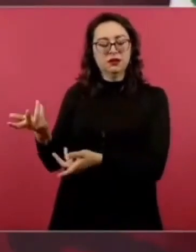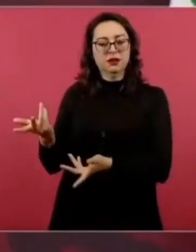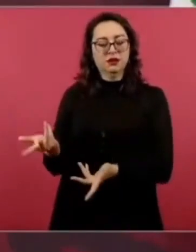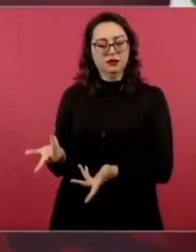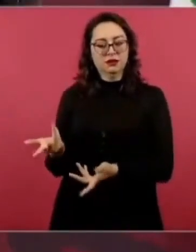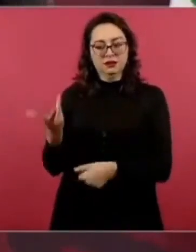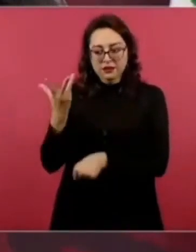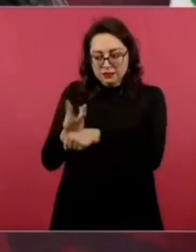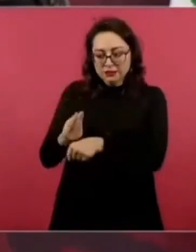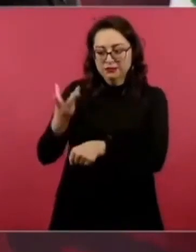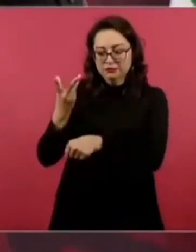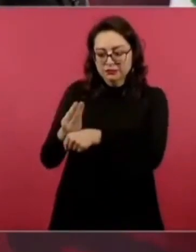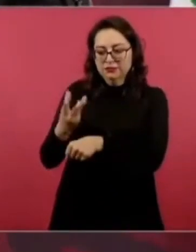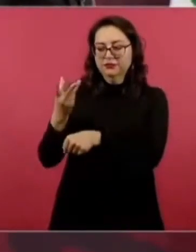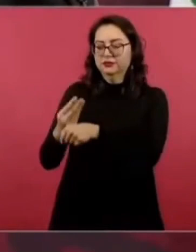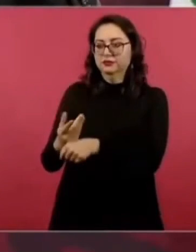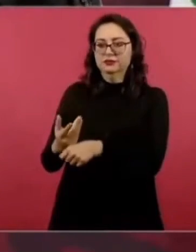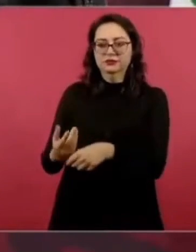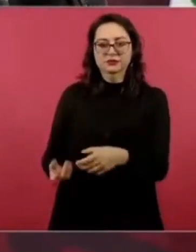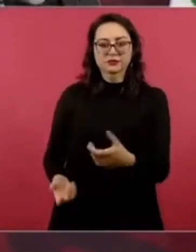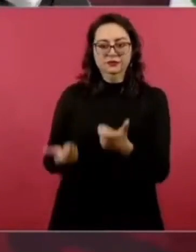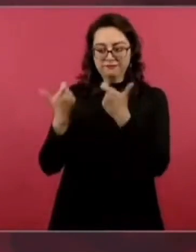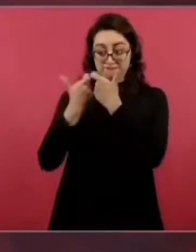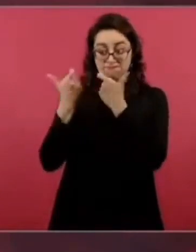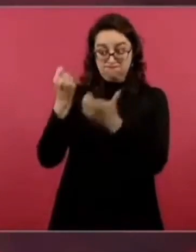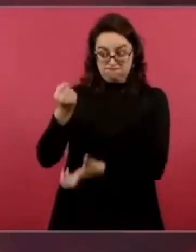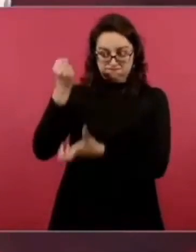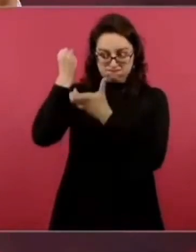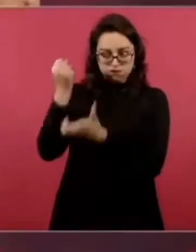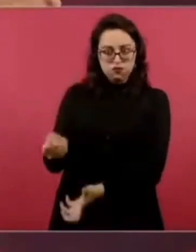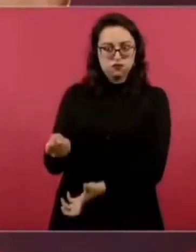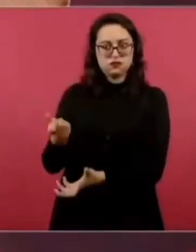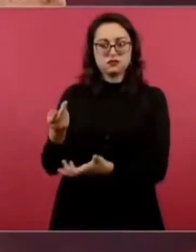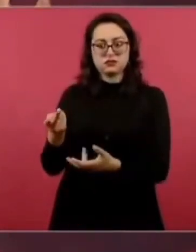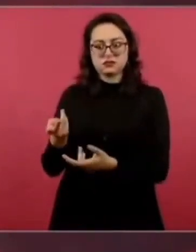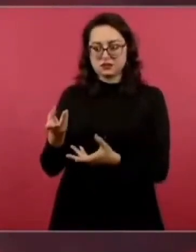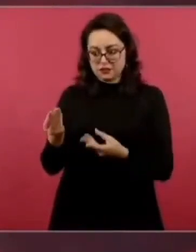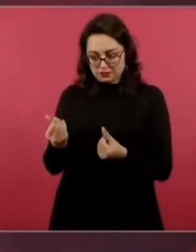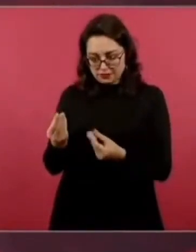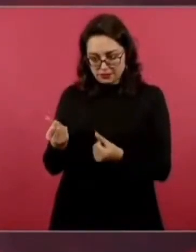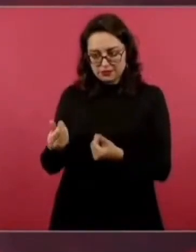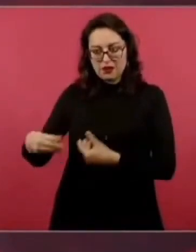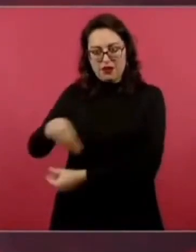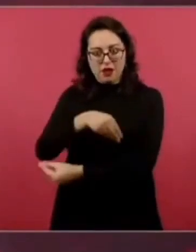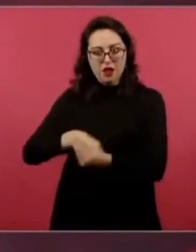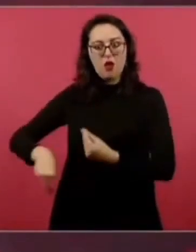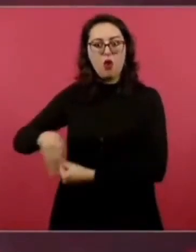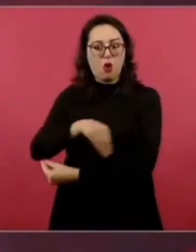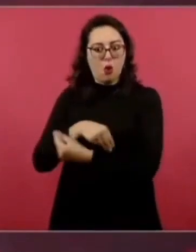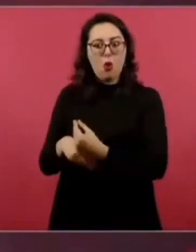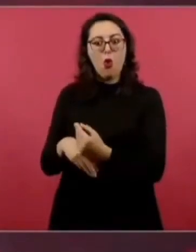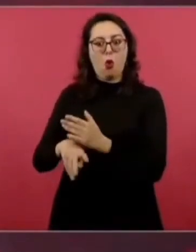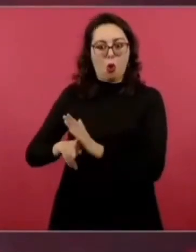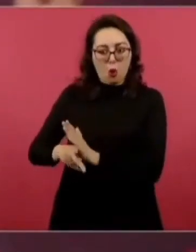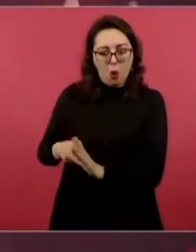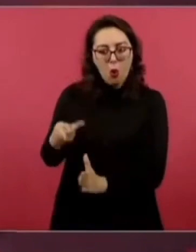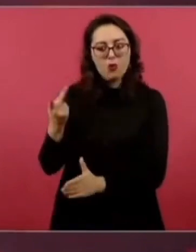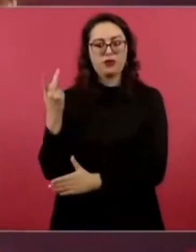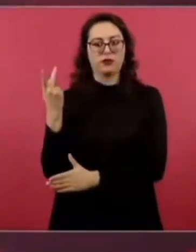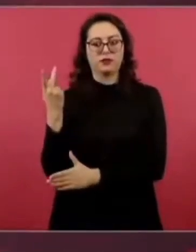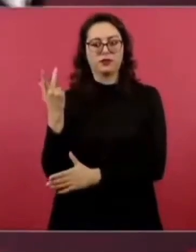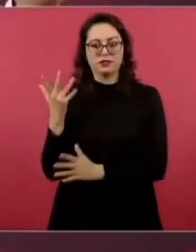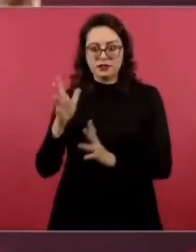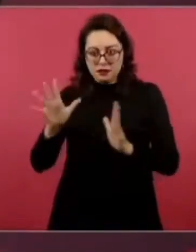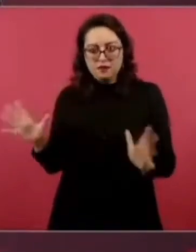y que inviertan, que haya dinero fresco para